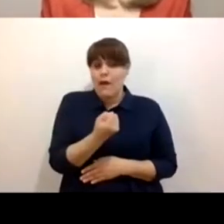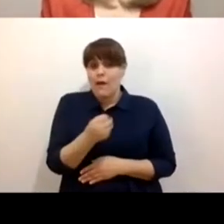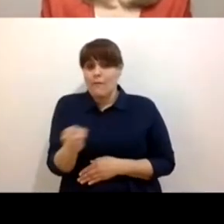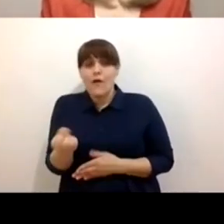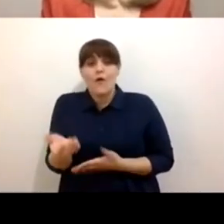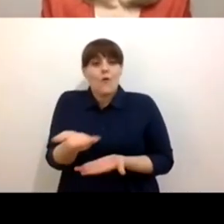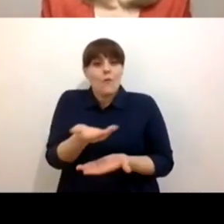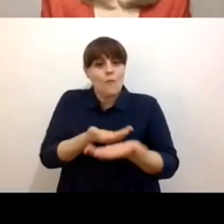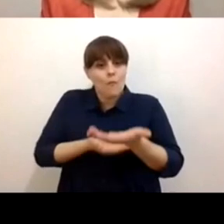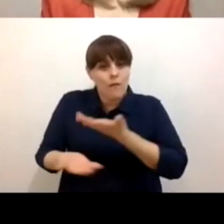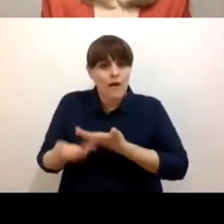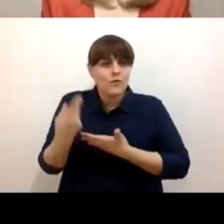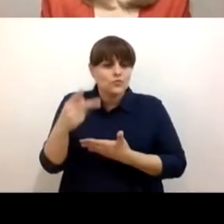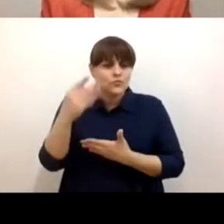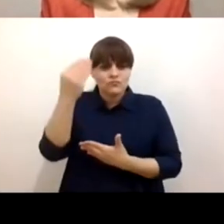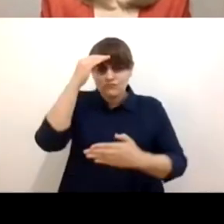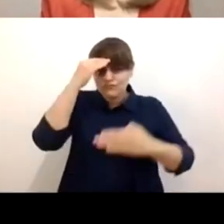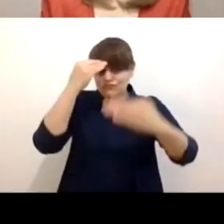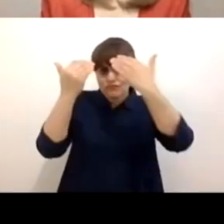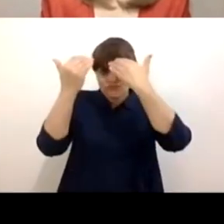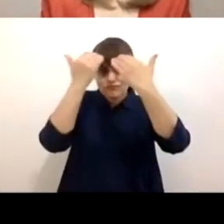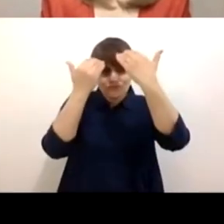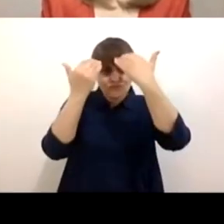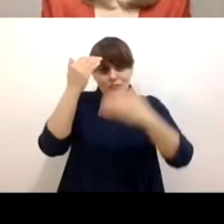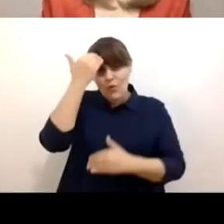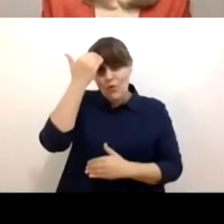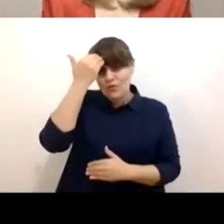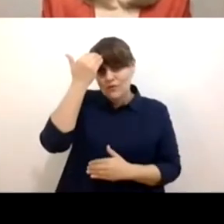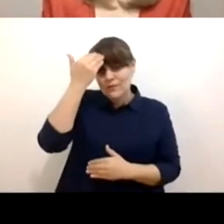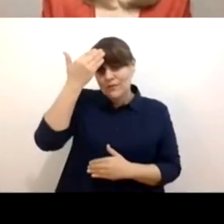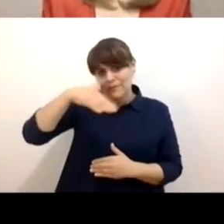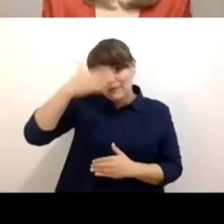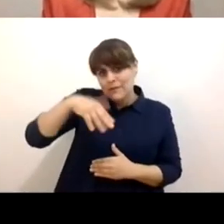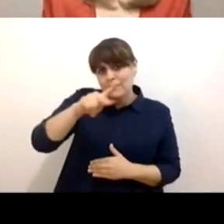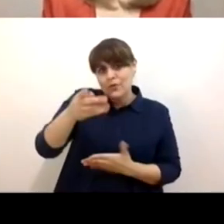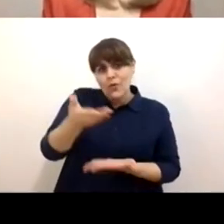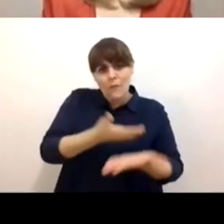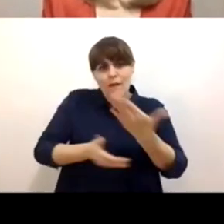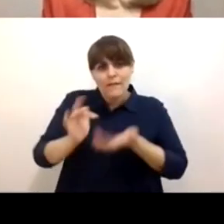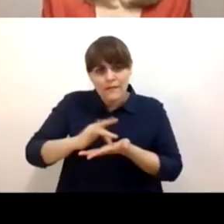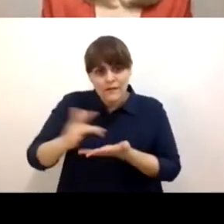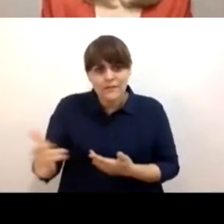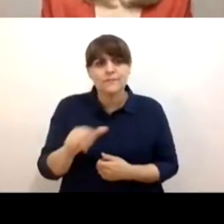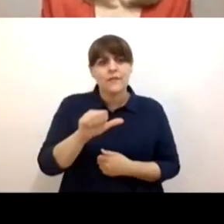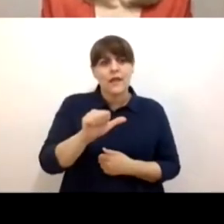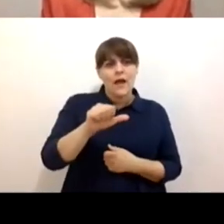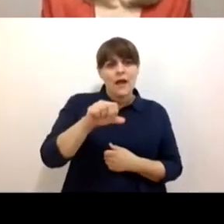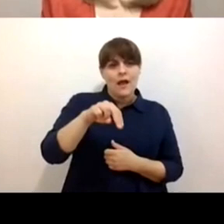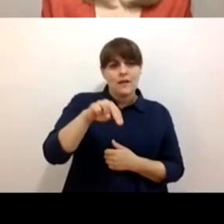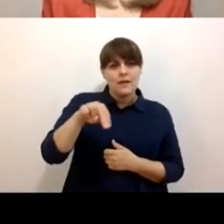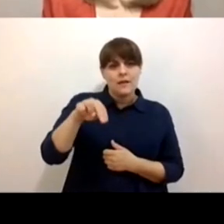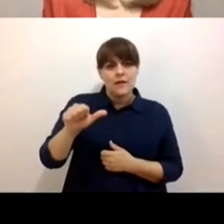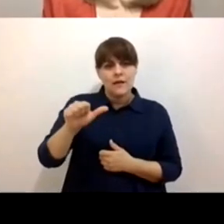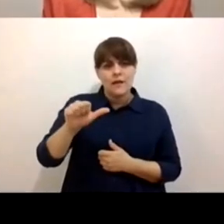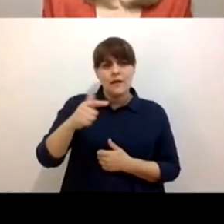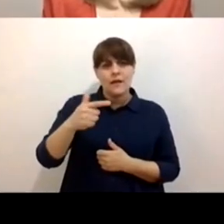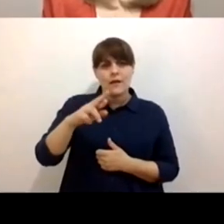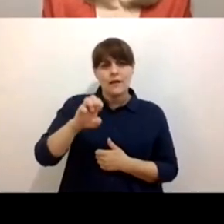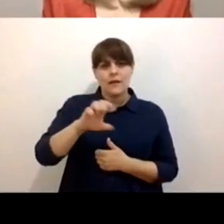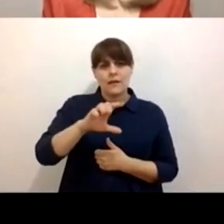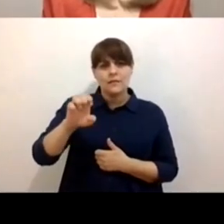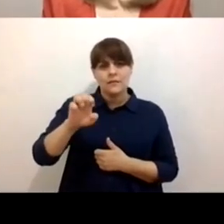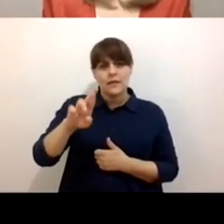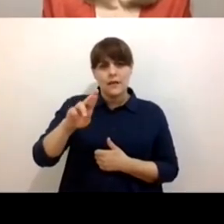para ponerlas a nuestro servicio. Ana Greyer, que está, bueno, ella además de ser